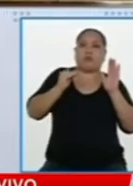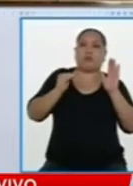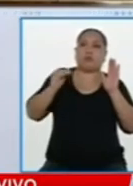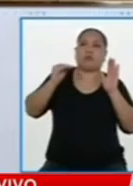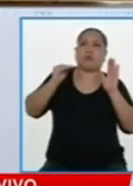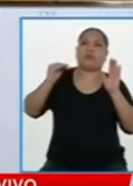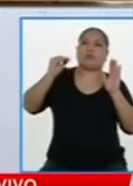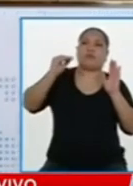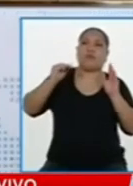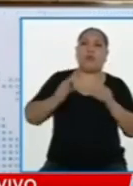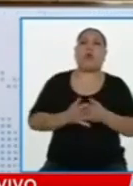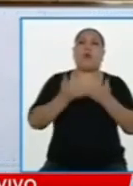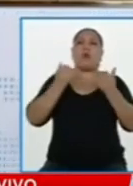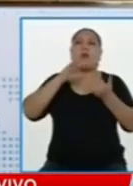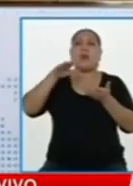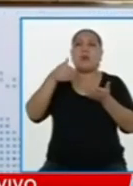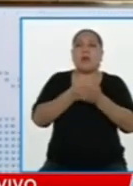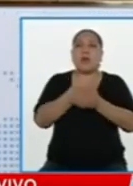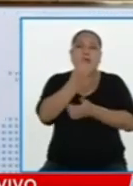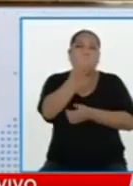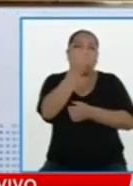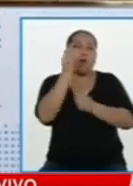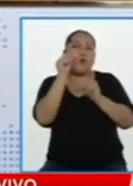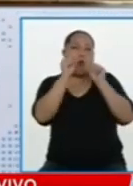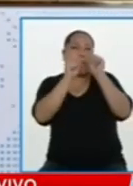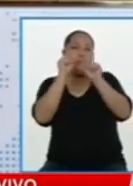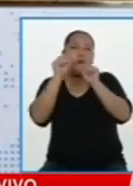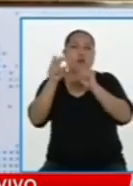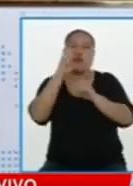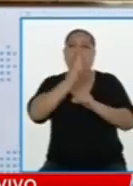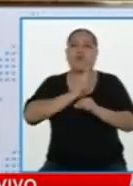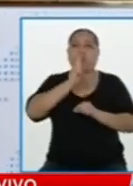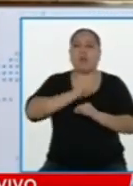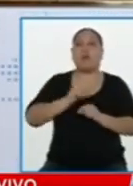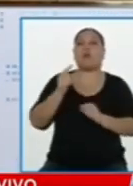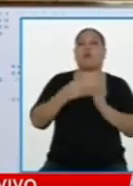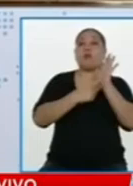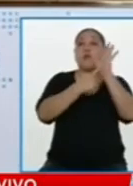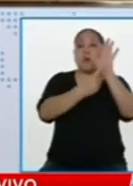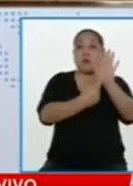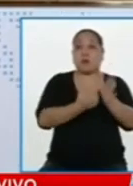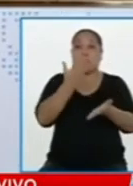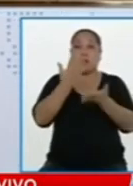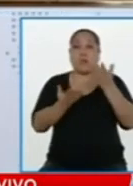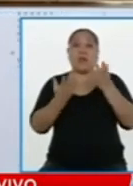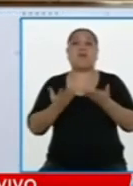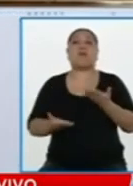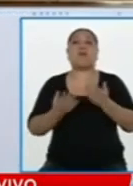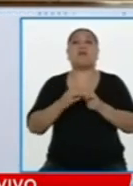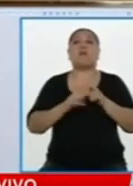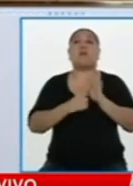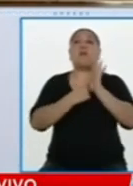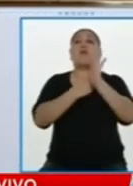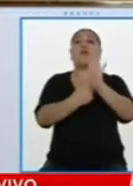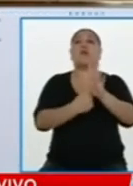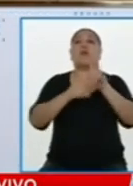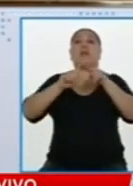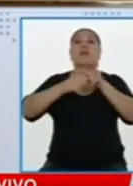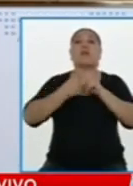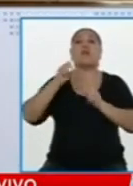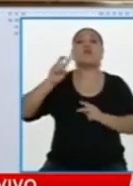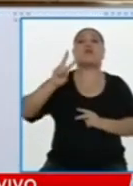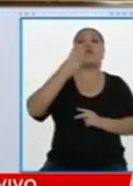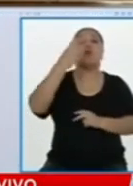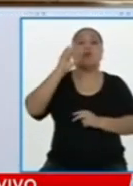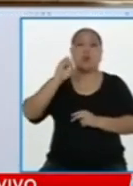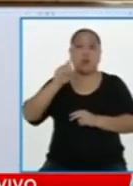que nos están diciendo es saberse que pueda. Es saberse que pueda. Además, si te ofermas es tu